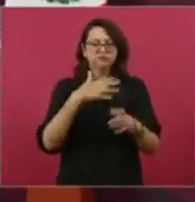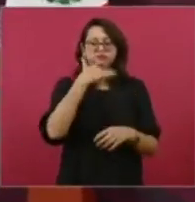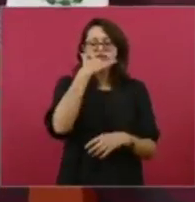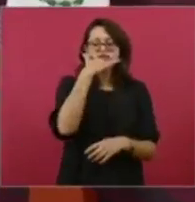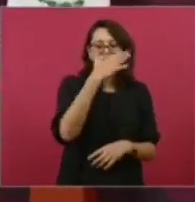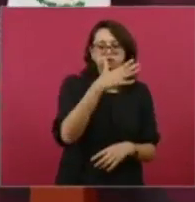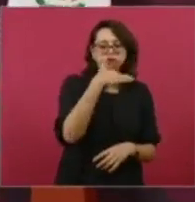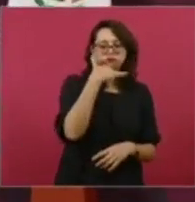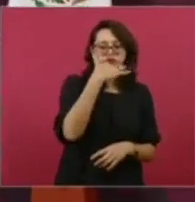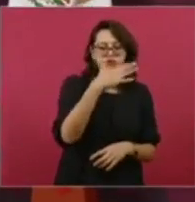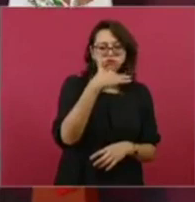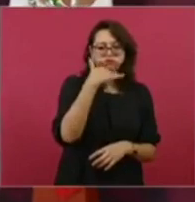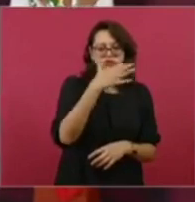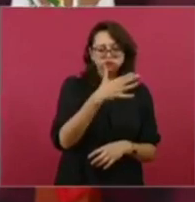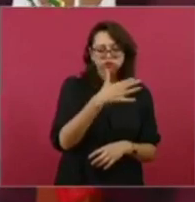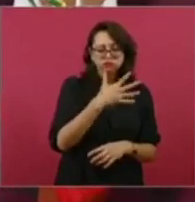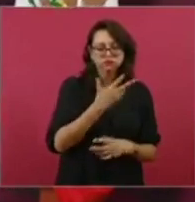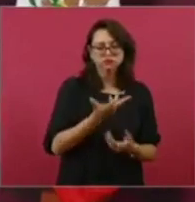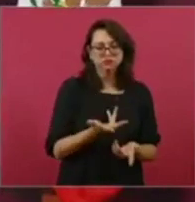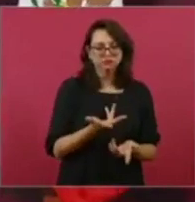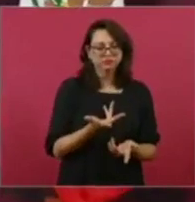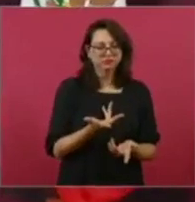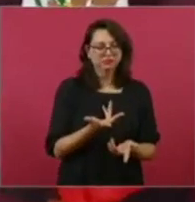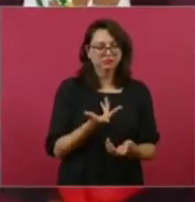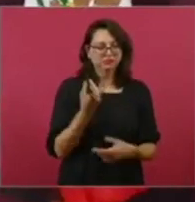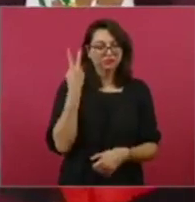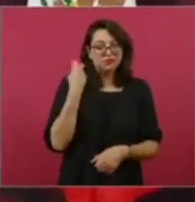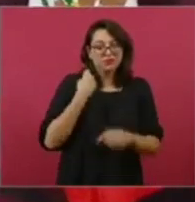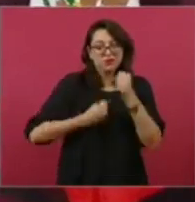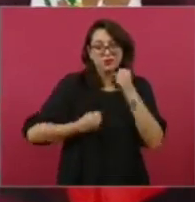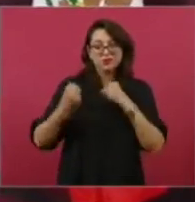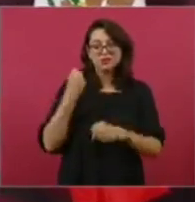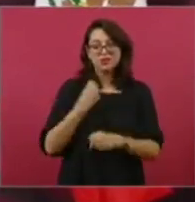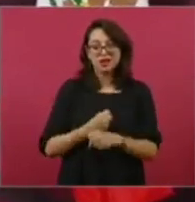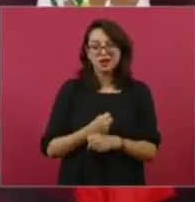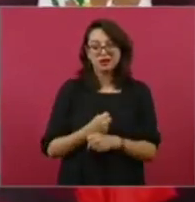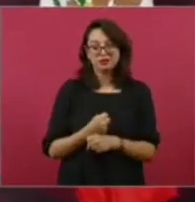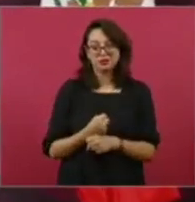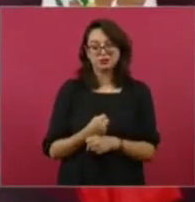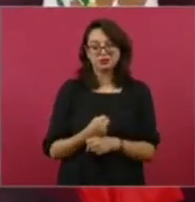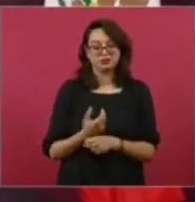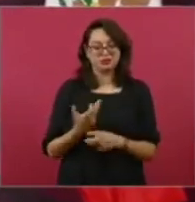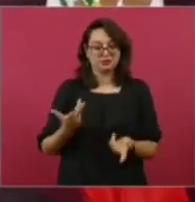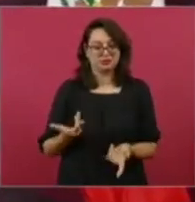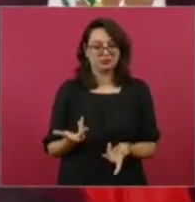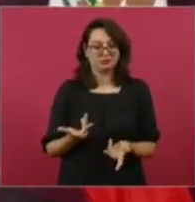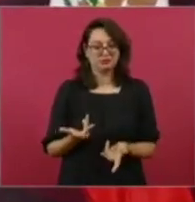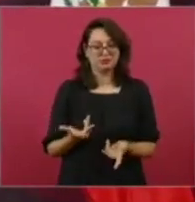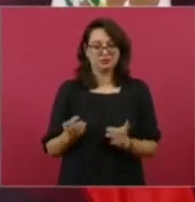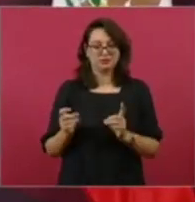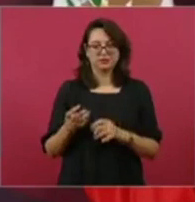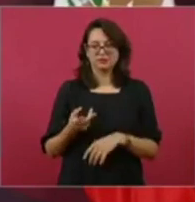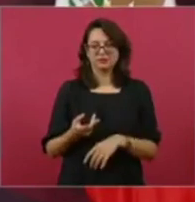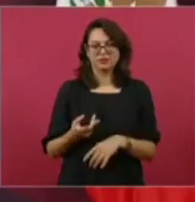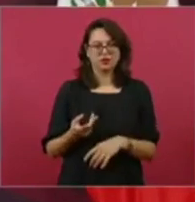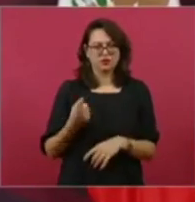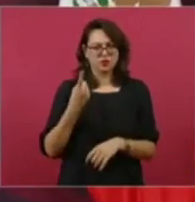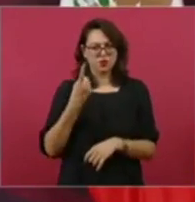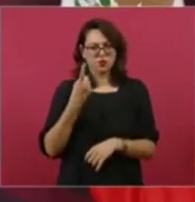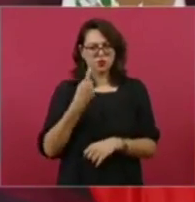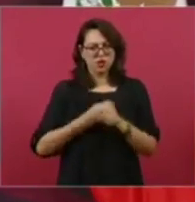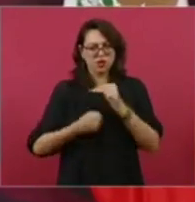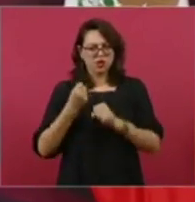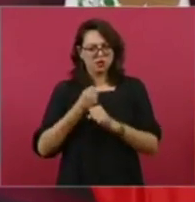desde hace dos años ya, casi dos años, año y medio,